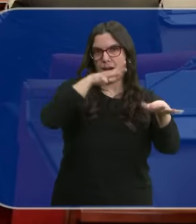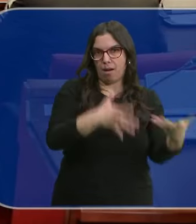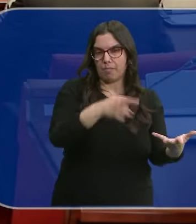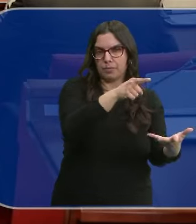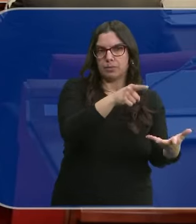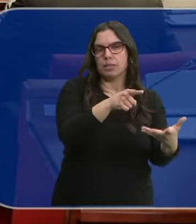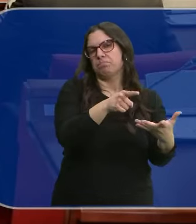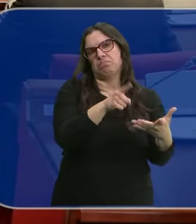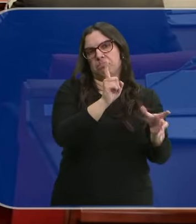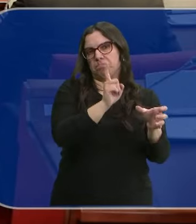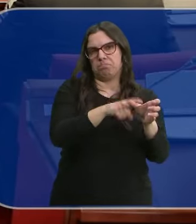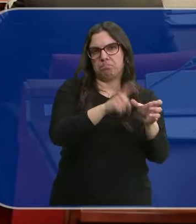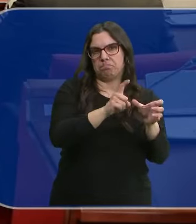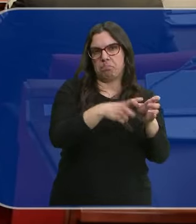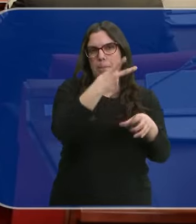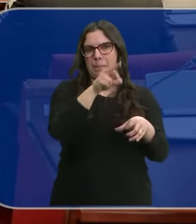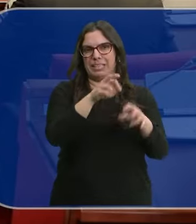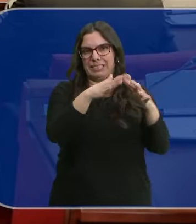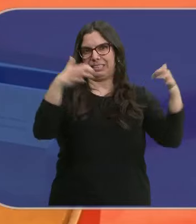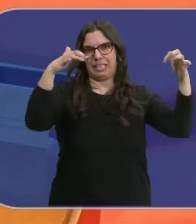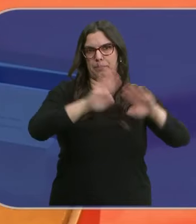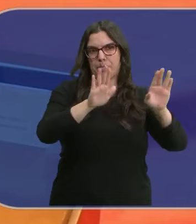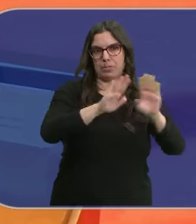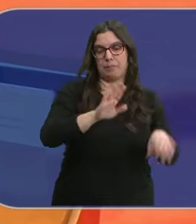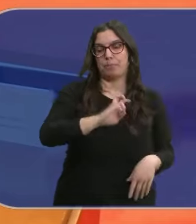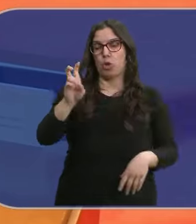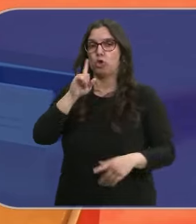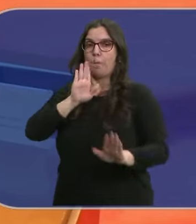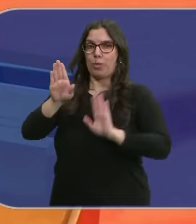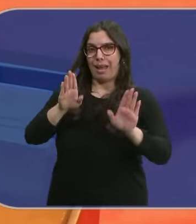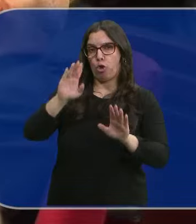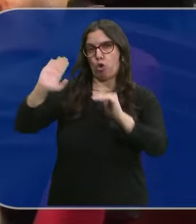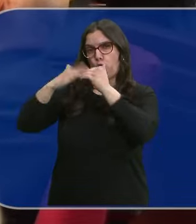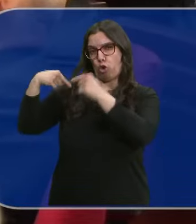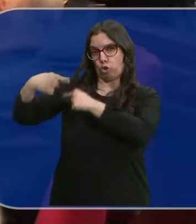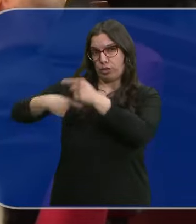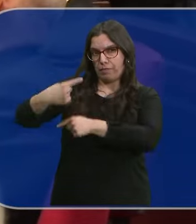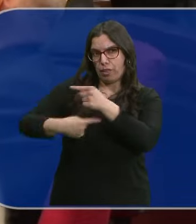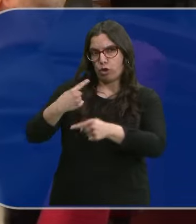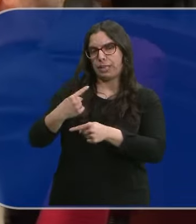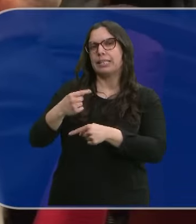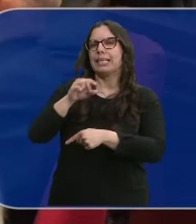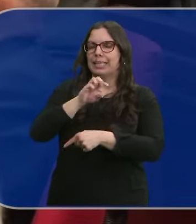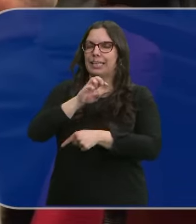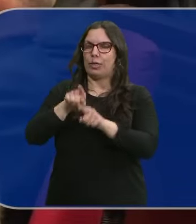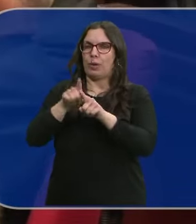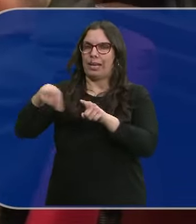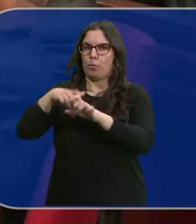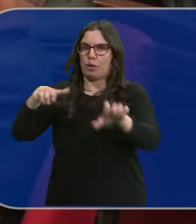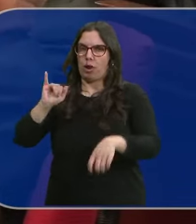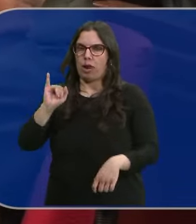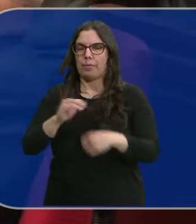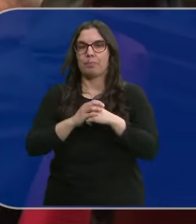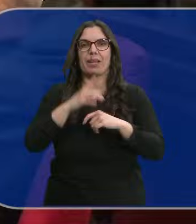apenas reúne a 20 mitrados de la Asamblea Plenaria, mientras moderados y conservadores acaparan dos tercios de los votos. No hay